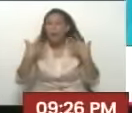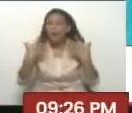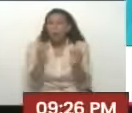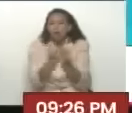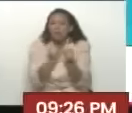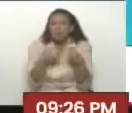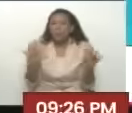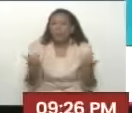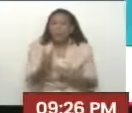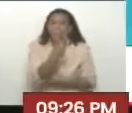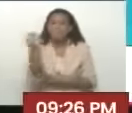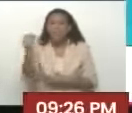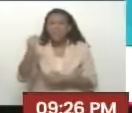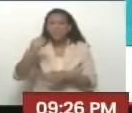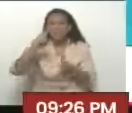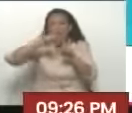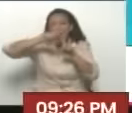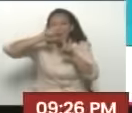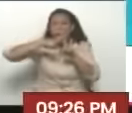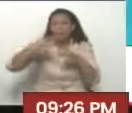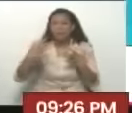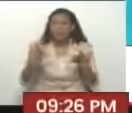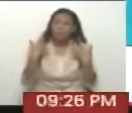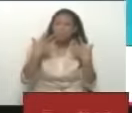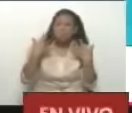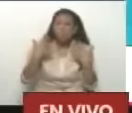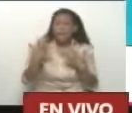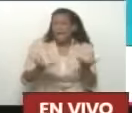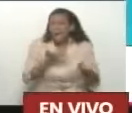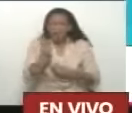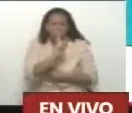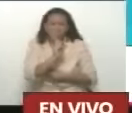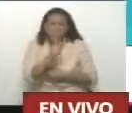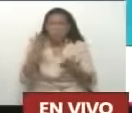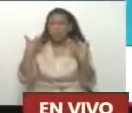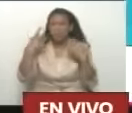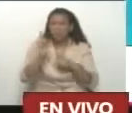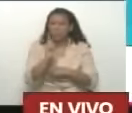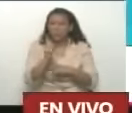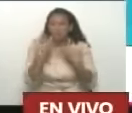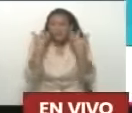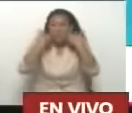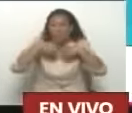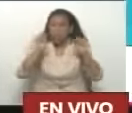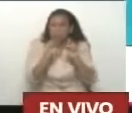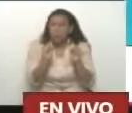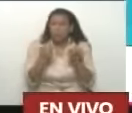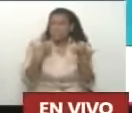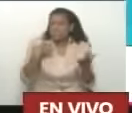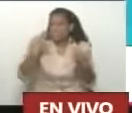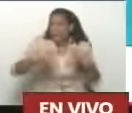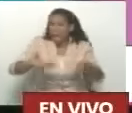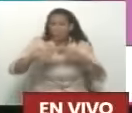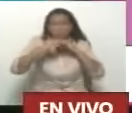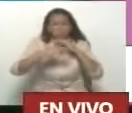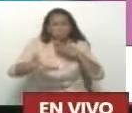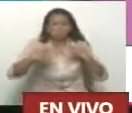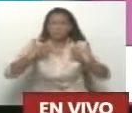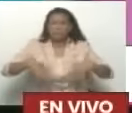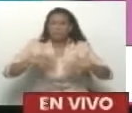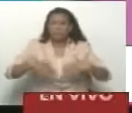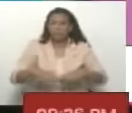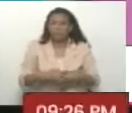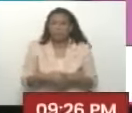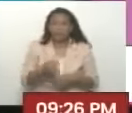Está en 20 grados, presidente, para estar lloviendo porque... Sí, está muy fresco, está muy fresco. Yo salía con